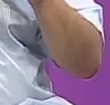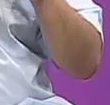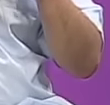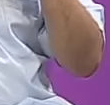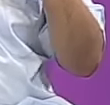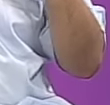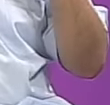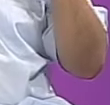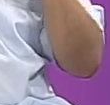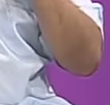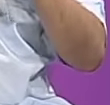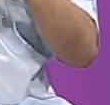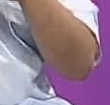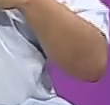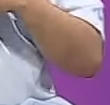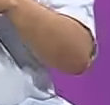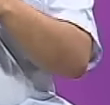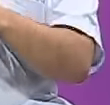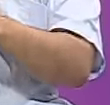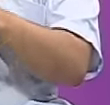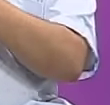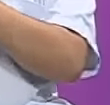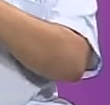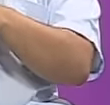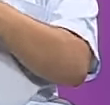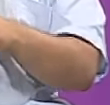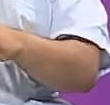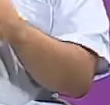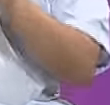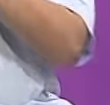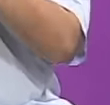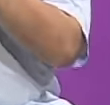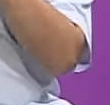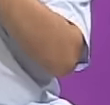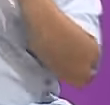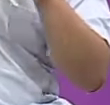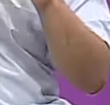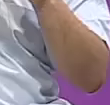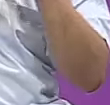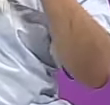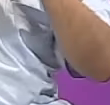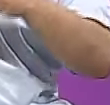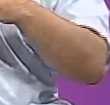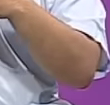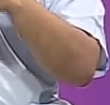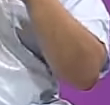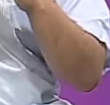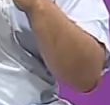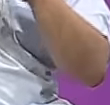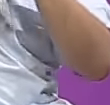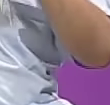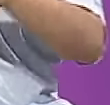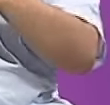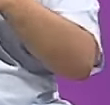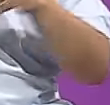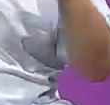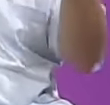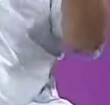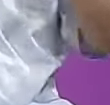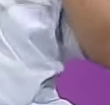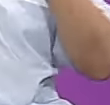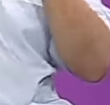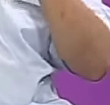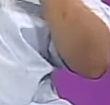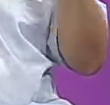Quizás se podría, la experiencia de nosotros es usando, por ejemplo, en mi situación como